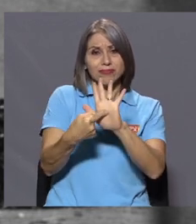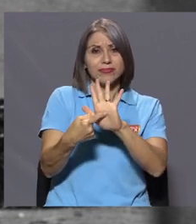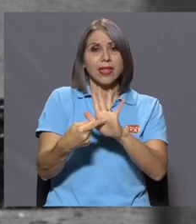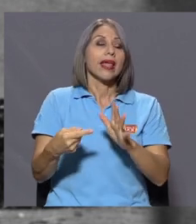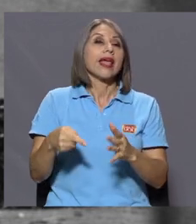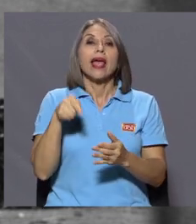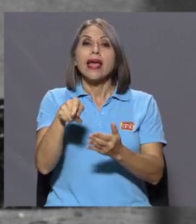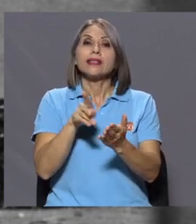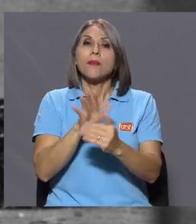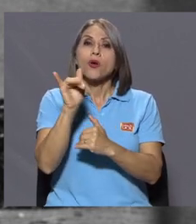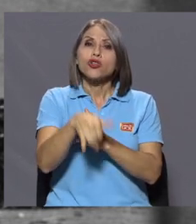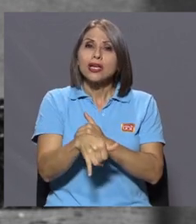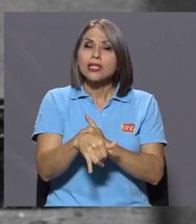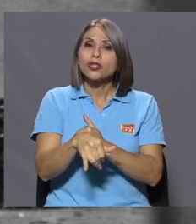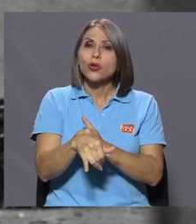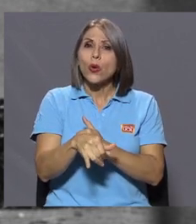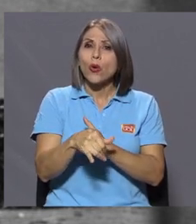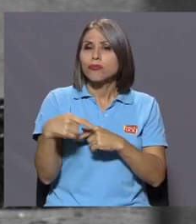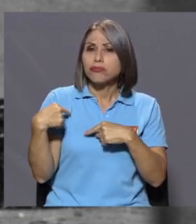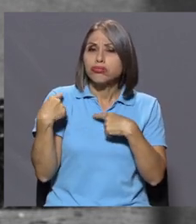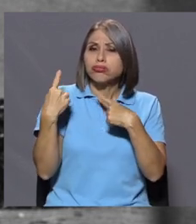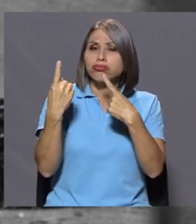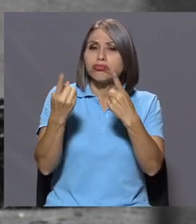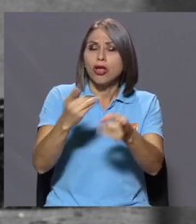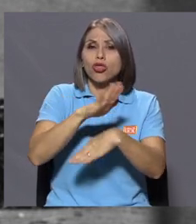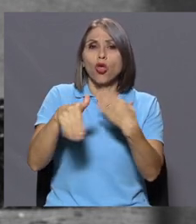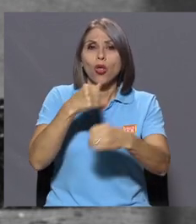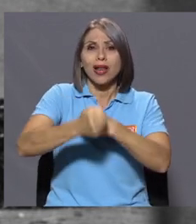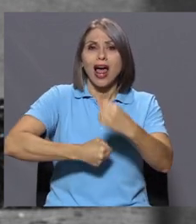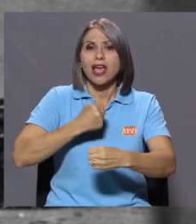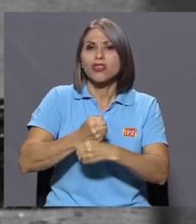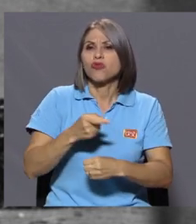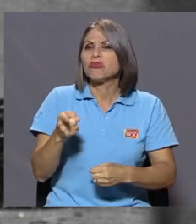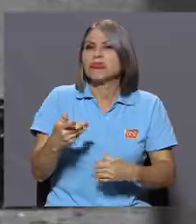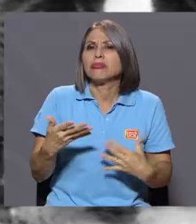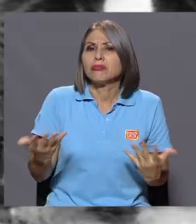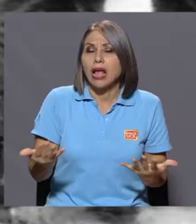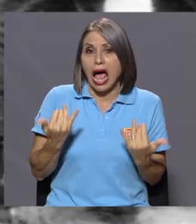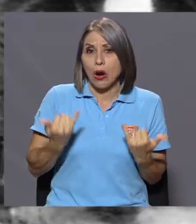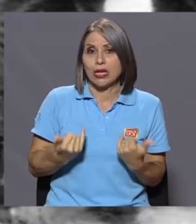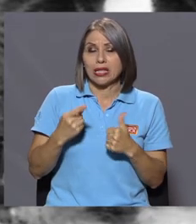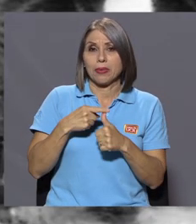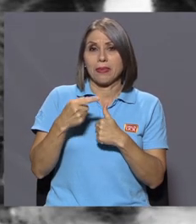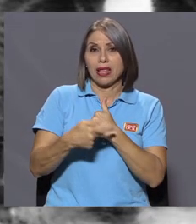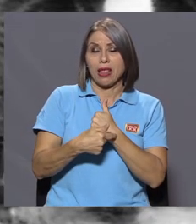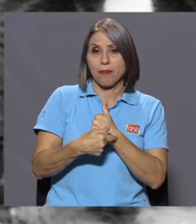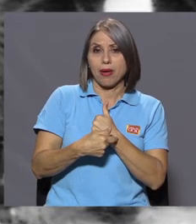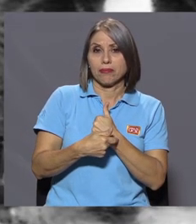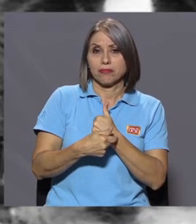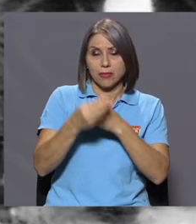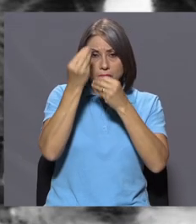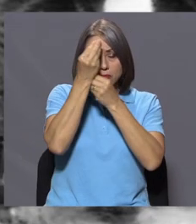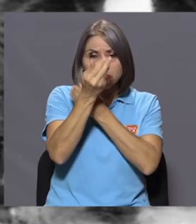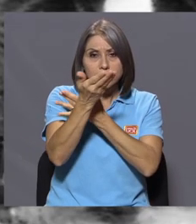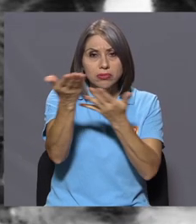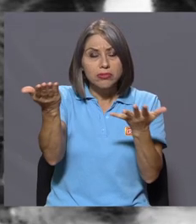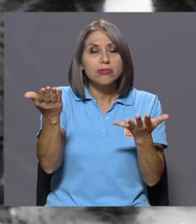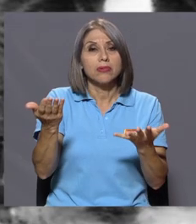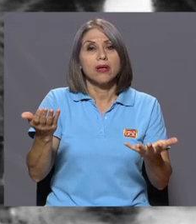proyecto va a abarcar todo el año. ¿En qué consiste? Estamos ahorita en esta primera etapa, dándole información,